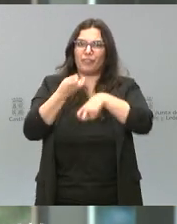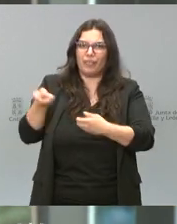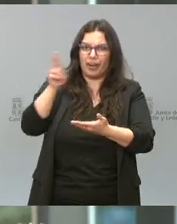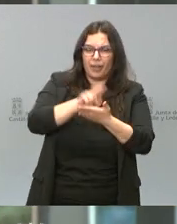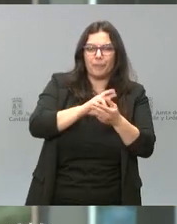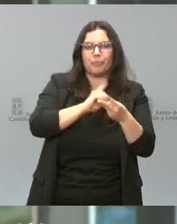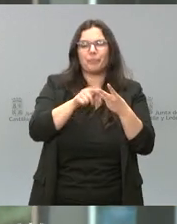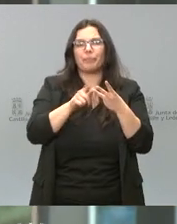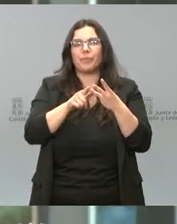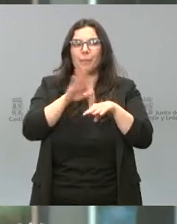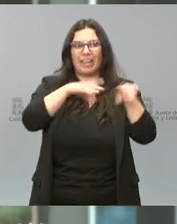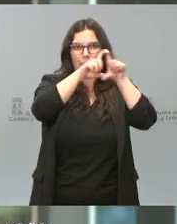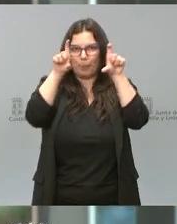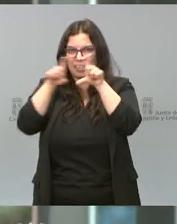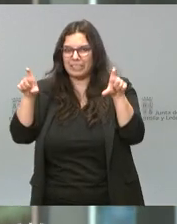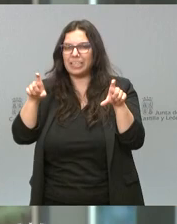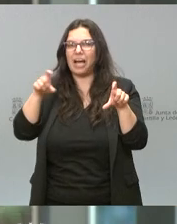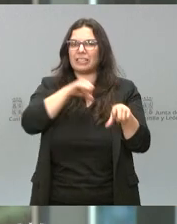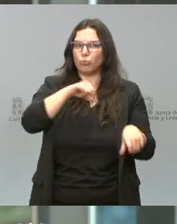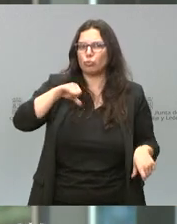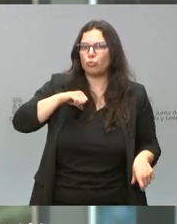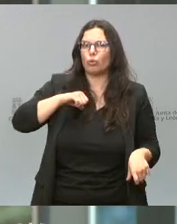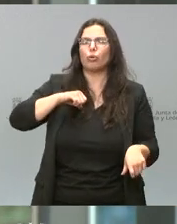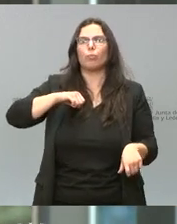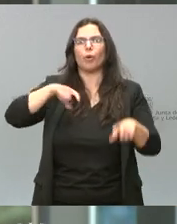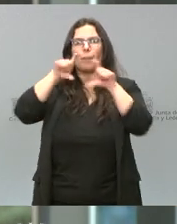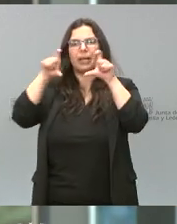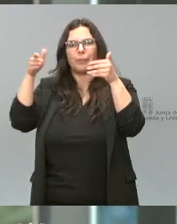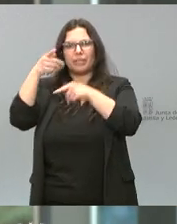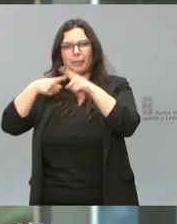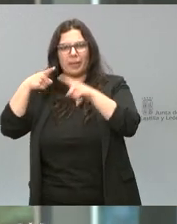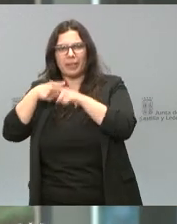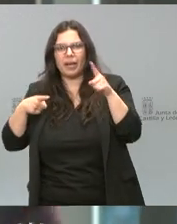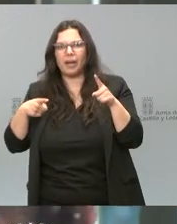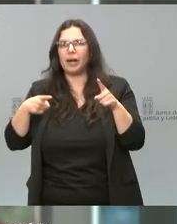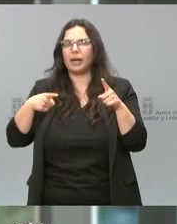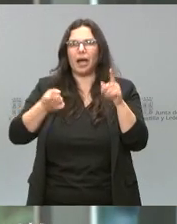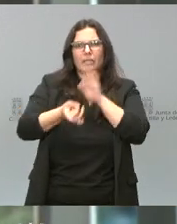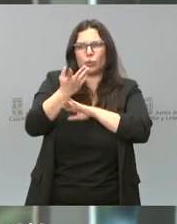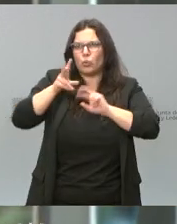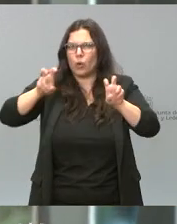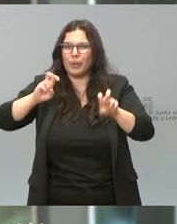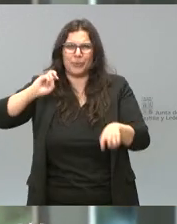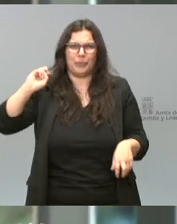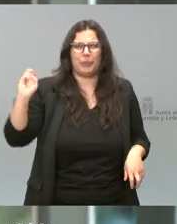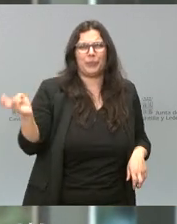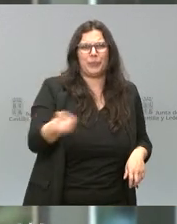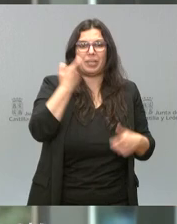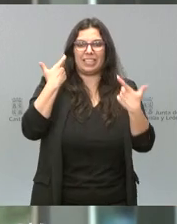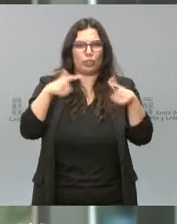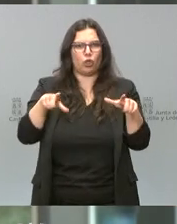para las empresas, los autónomos, las pymes, las miscats, en fin, para todo el sector